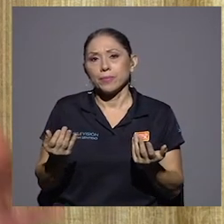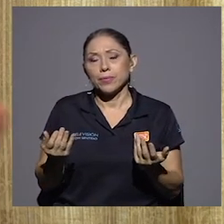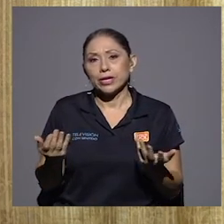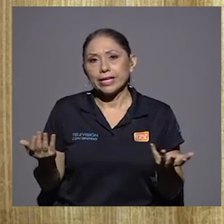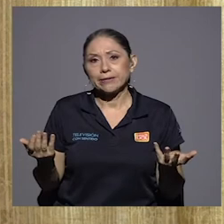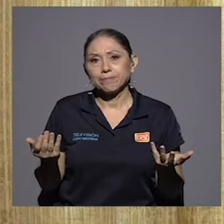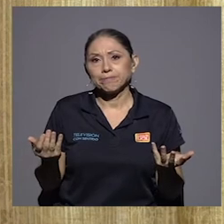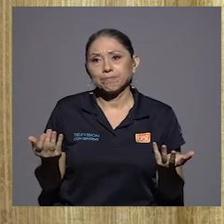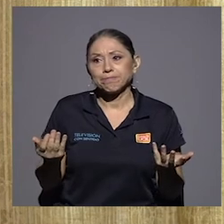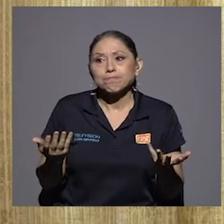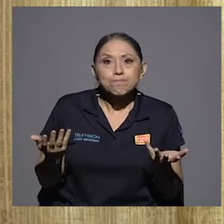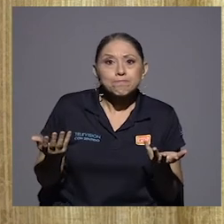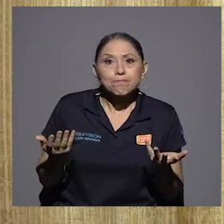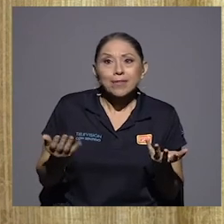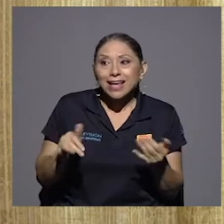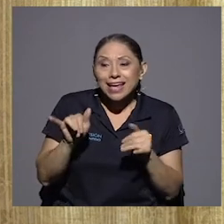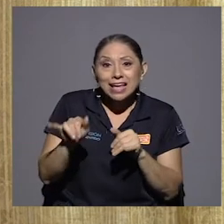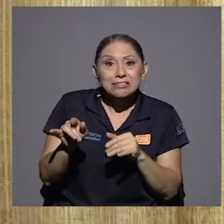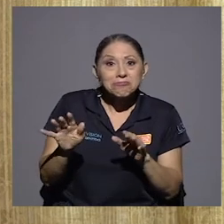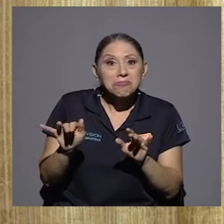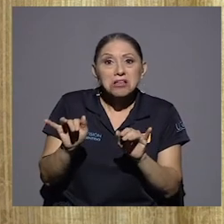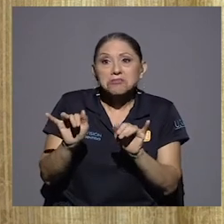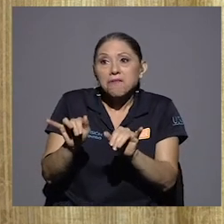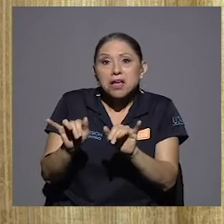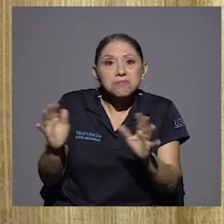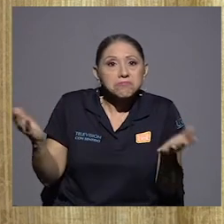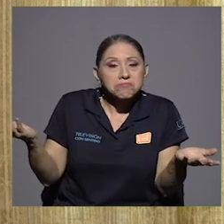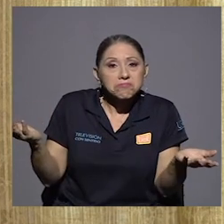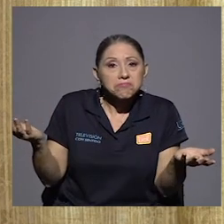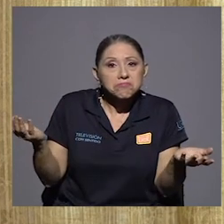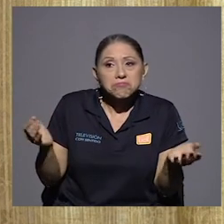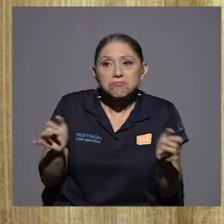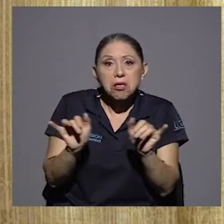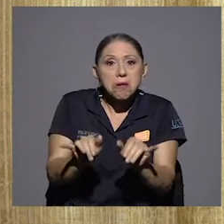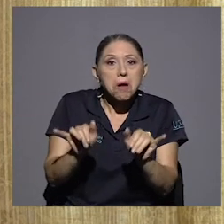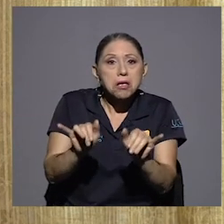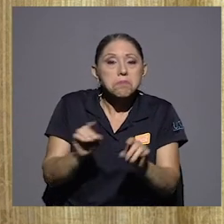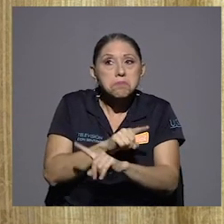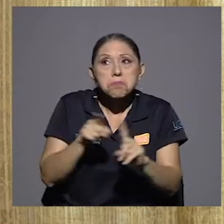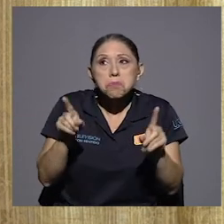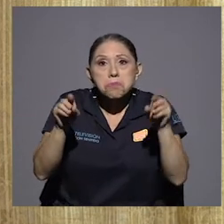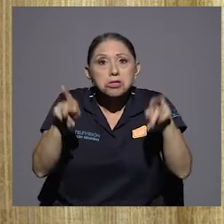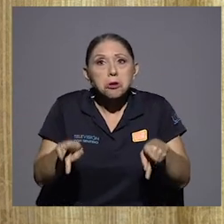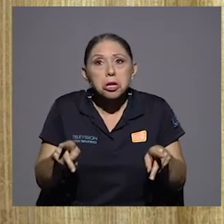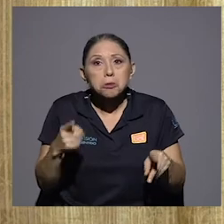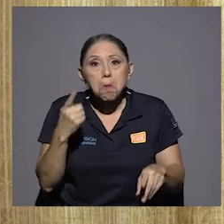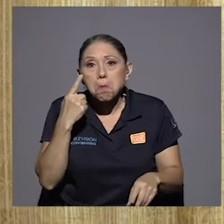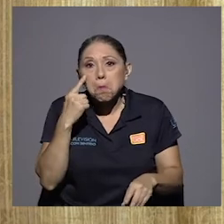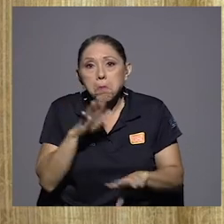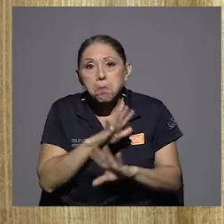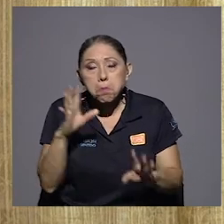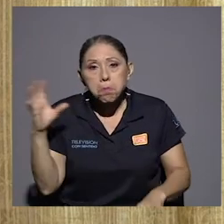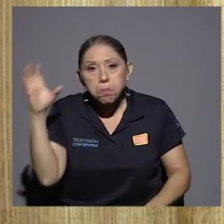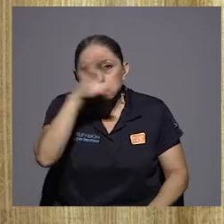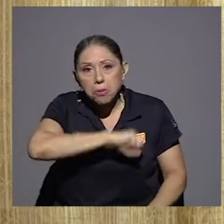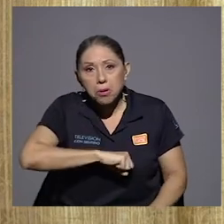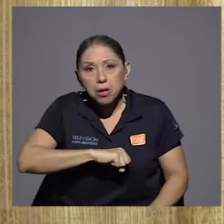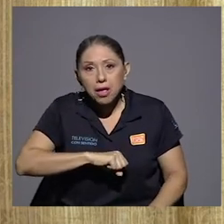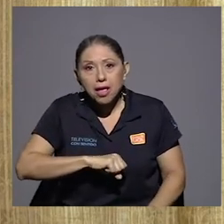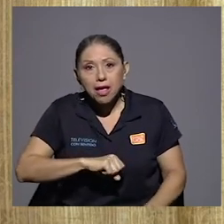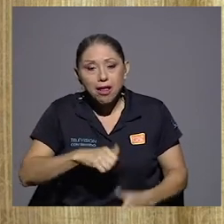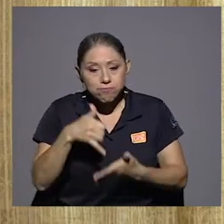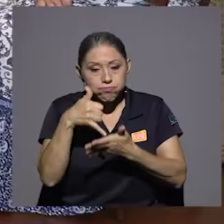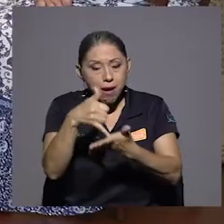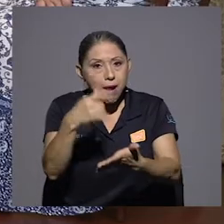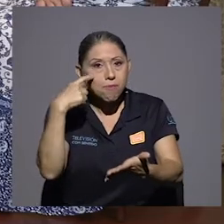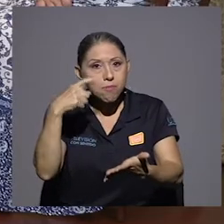estaba ahí tapado nadie lo lo le había puesto atención ¿verdad? y es que el benemérito de la patria